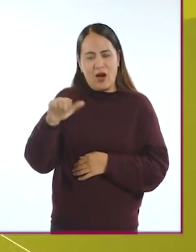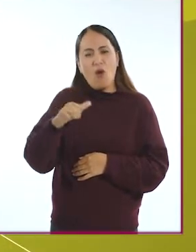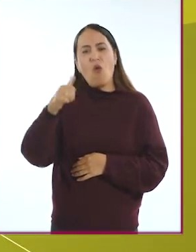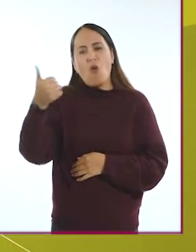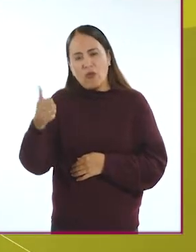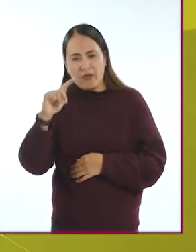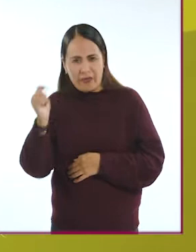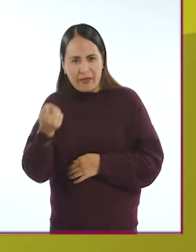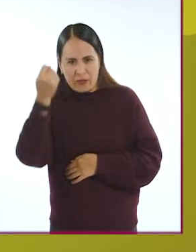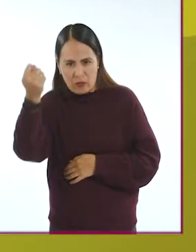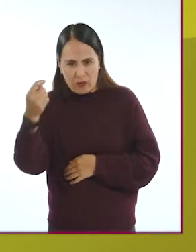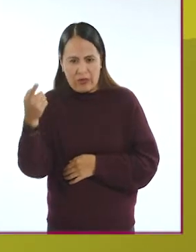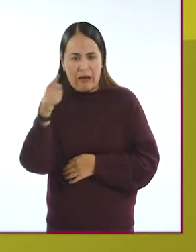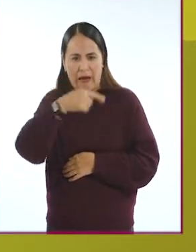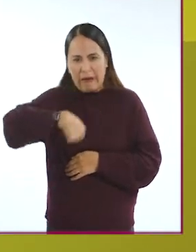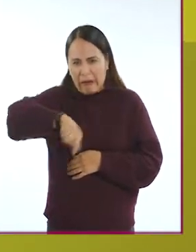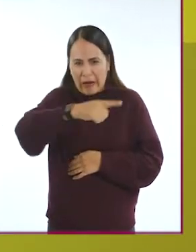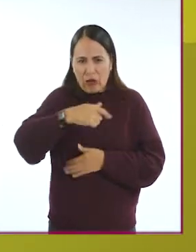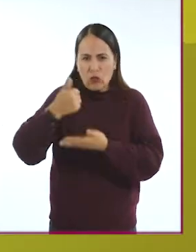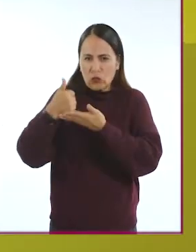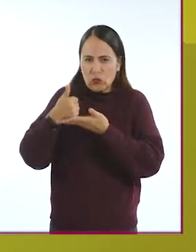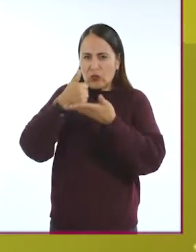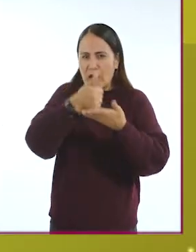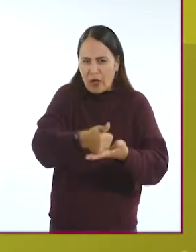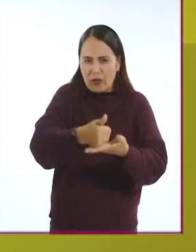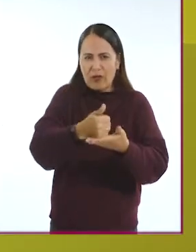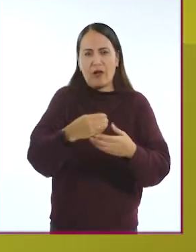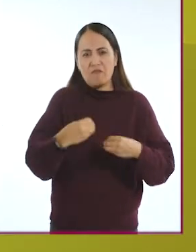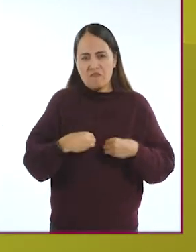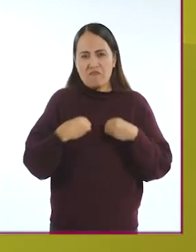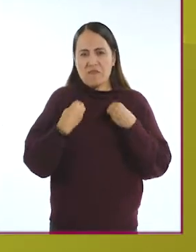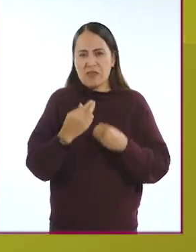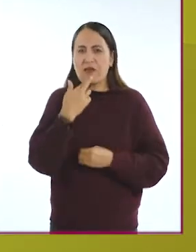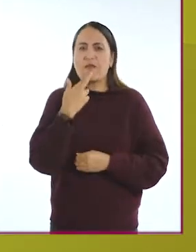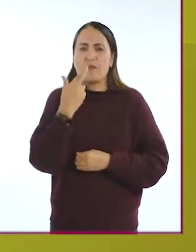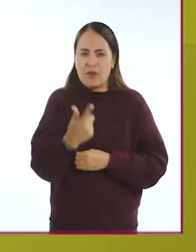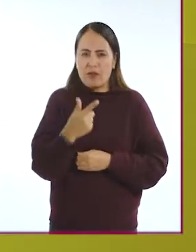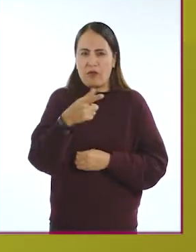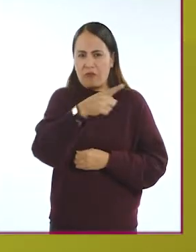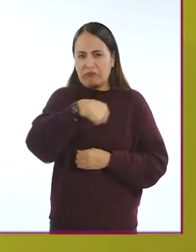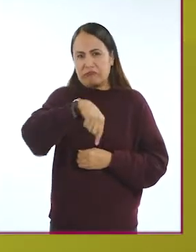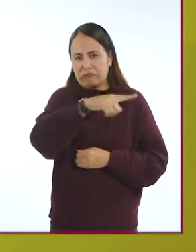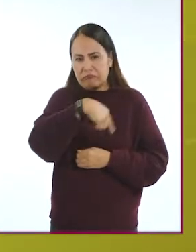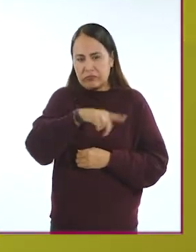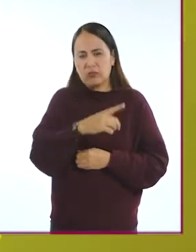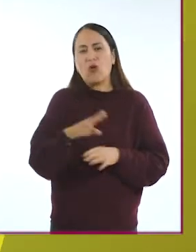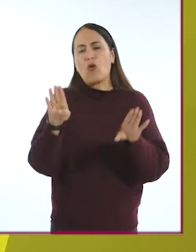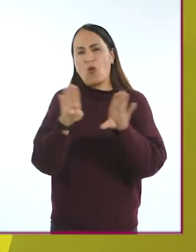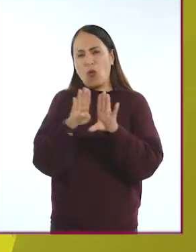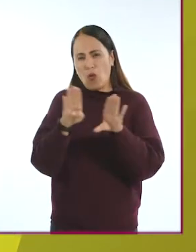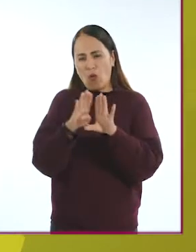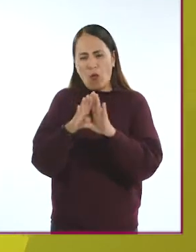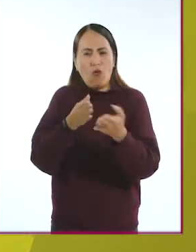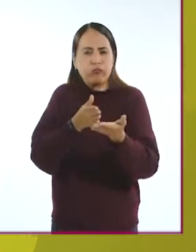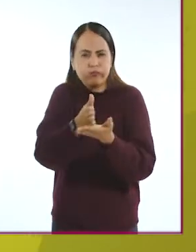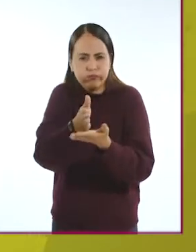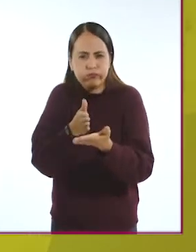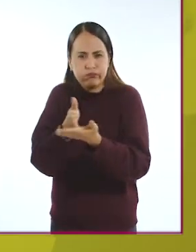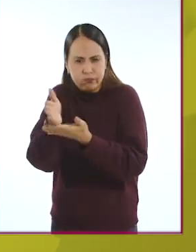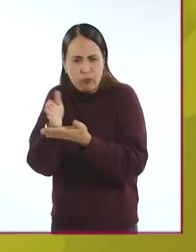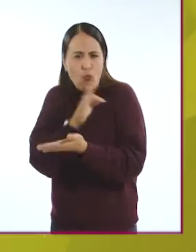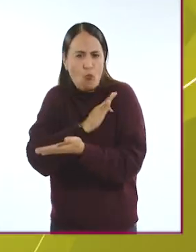otro fin, pero que son adaptados para cumplir con el objetivo de mejorar la calidad de vida de las personas a través de la